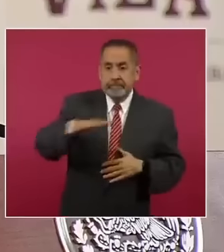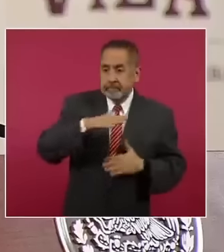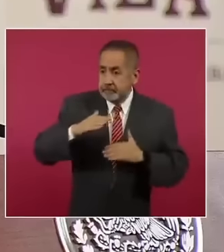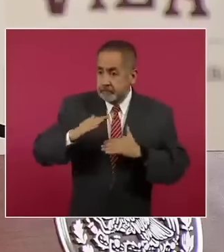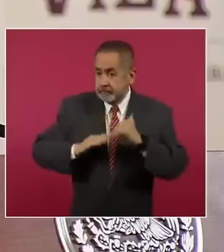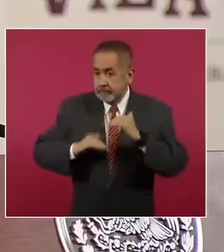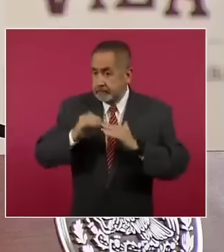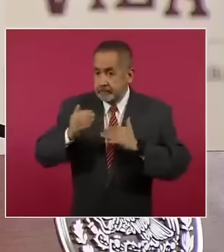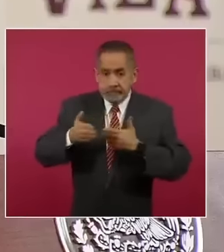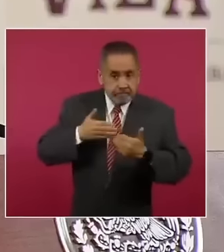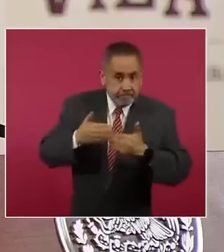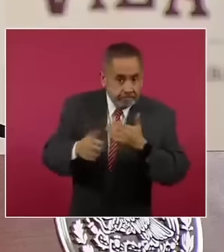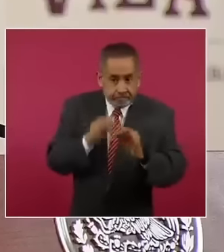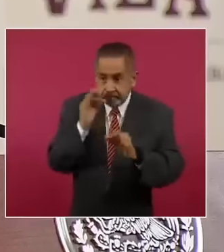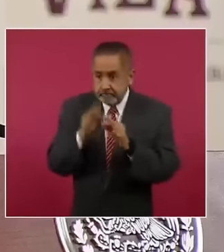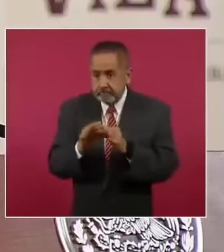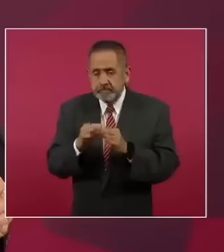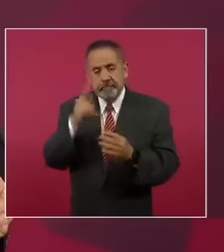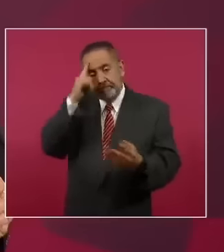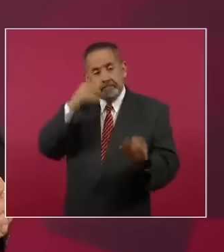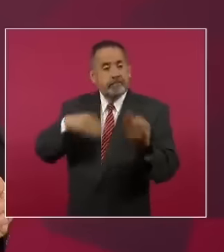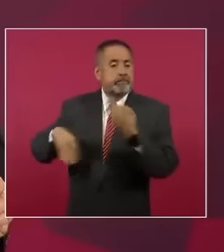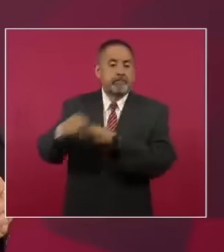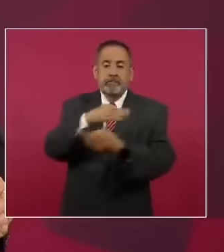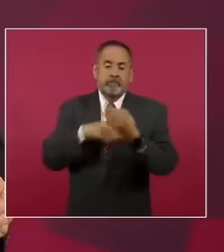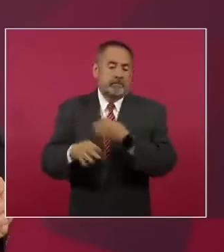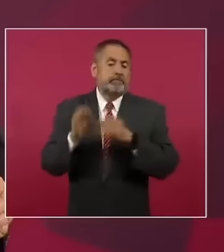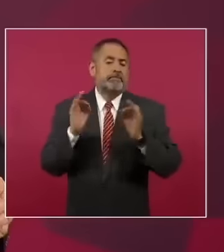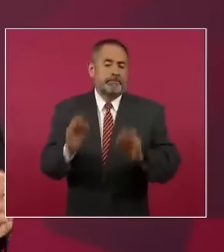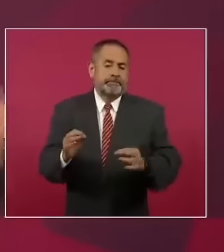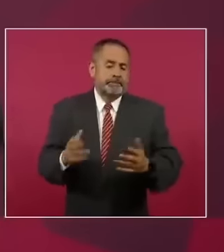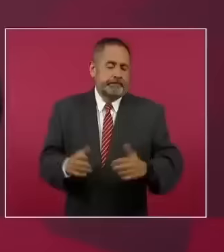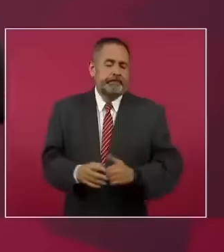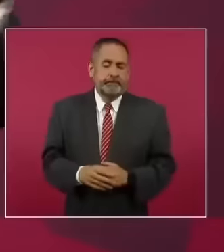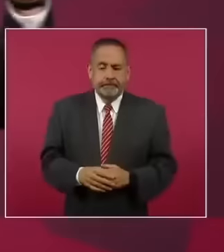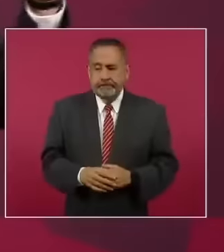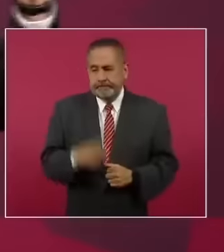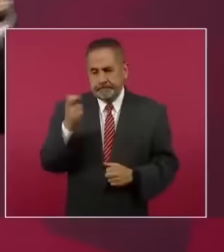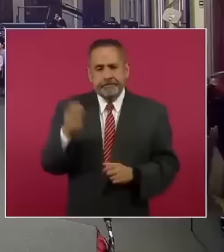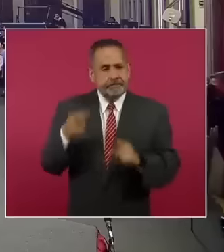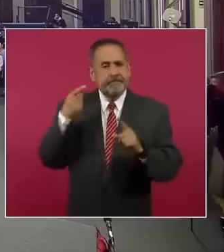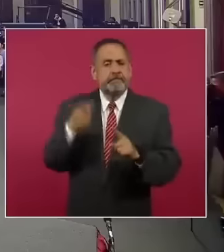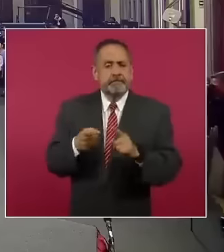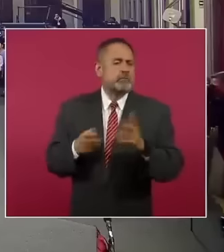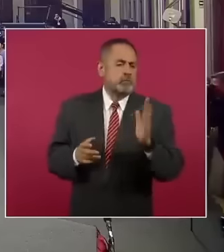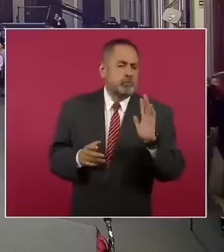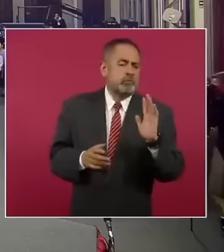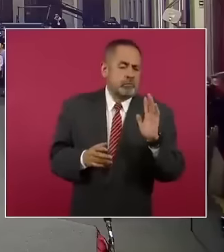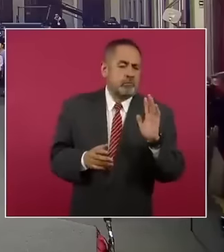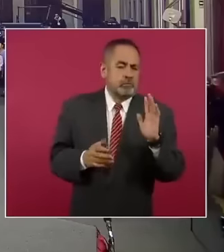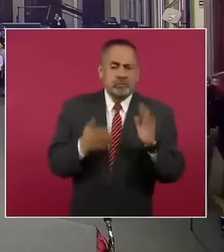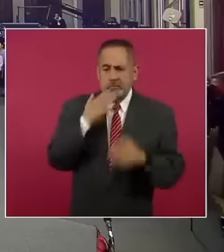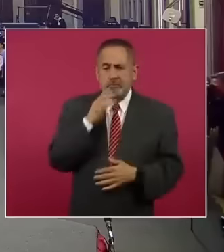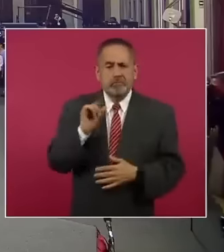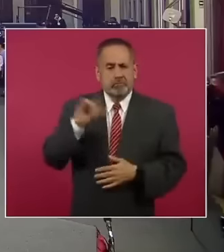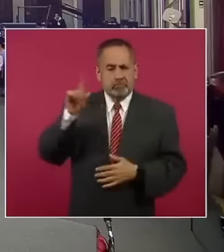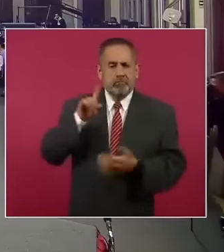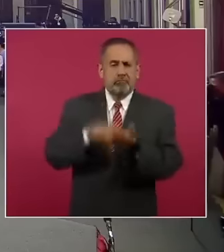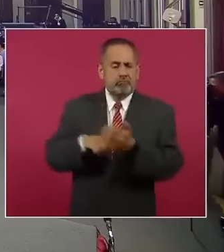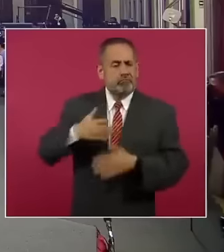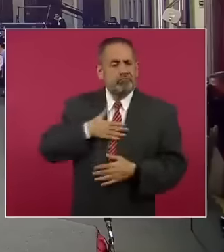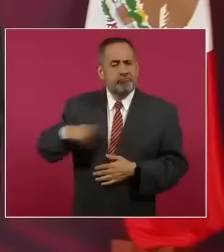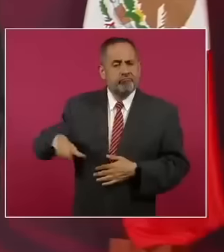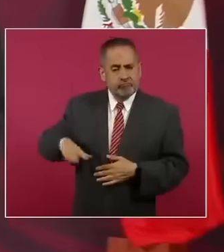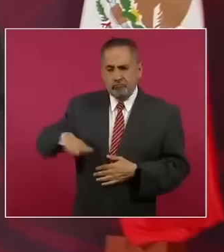forjada desde abajo. Gracias, gracias por llegar hasta el final de este video. Les saludamos y les enviamos un fuerte abrazo. No olvides